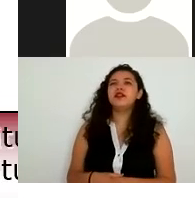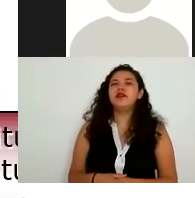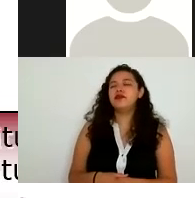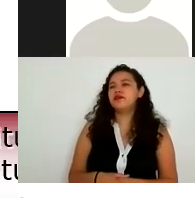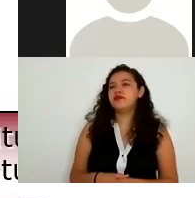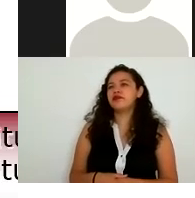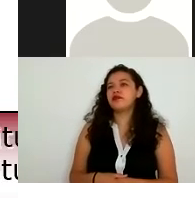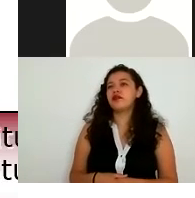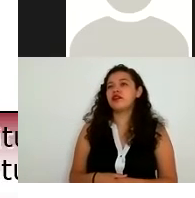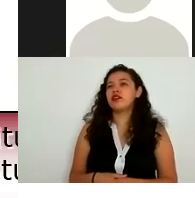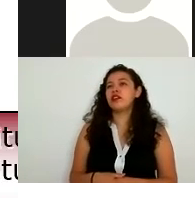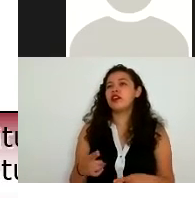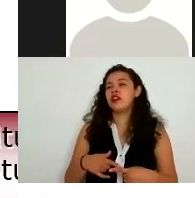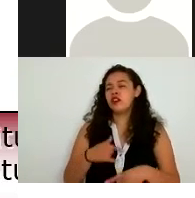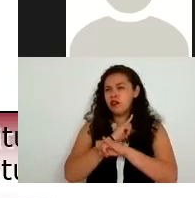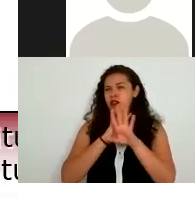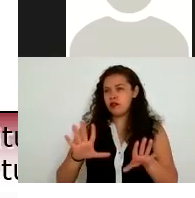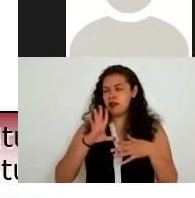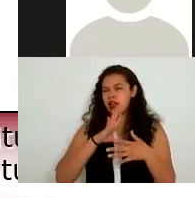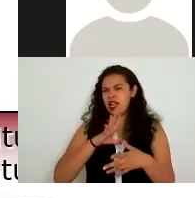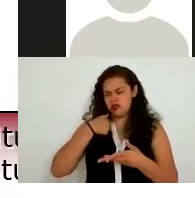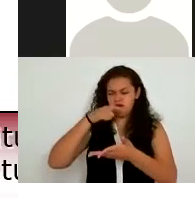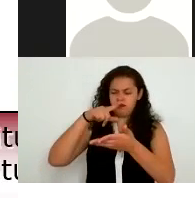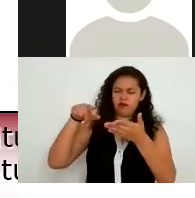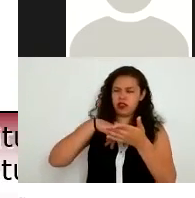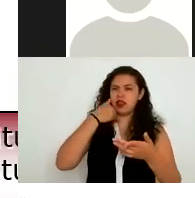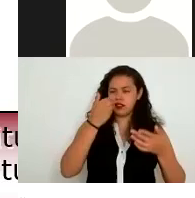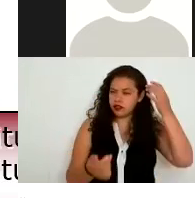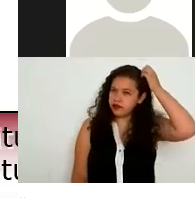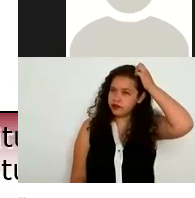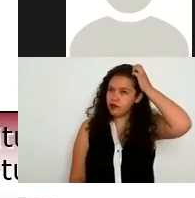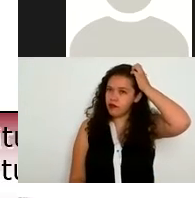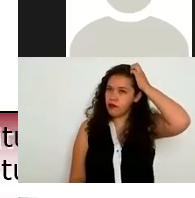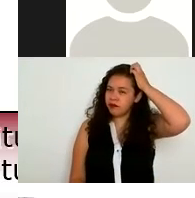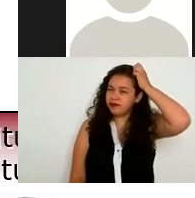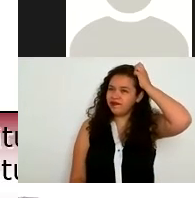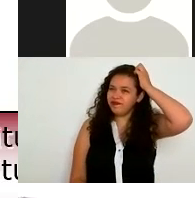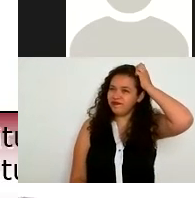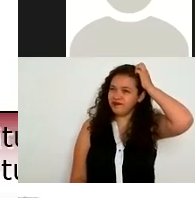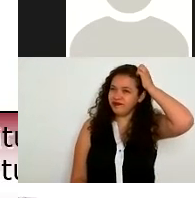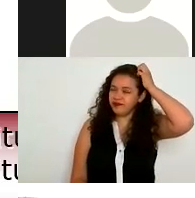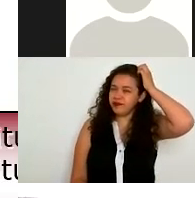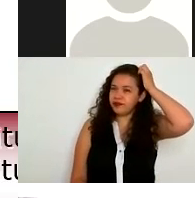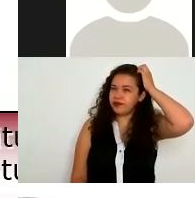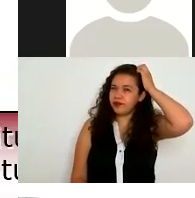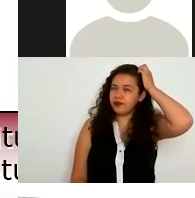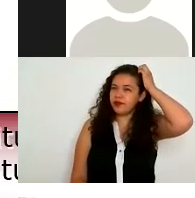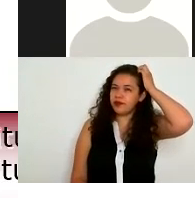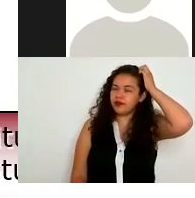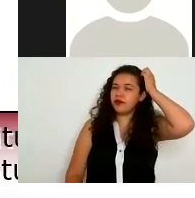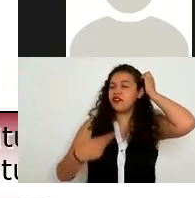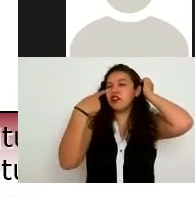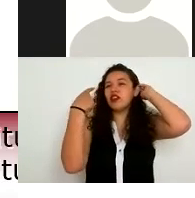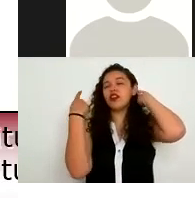y los quieres cancelar tu institución tienes que asegurarte que te acredite la identidad con la cual se